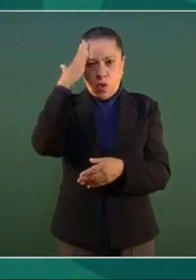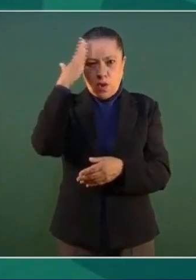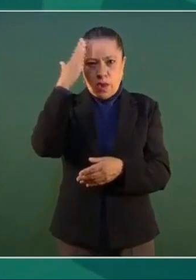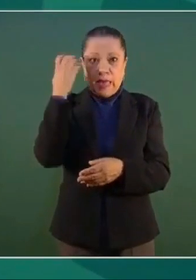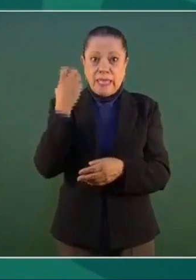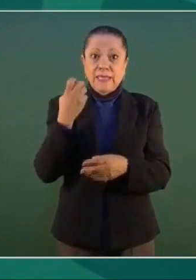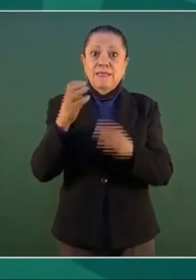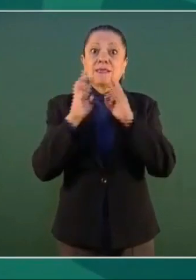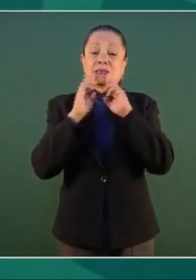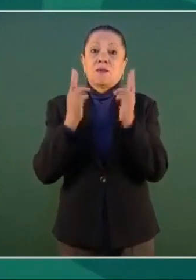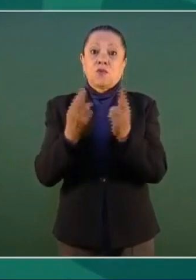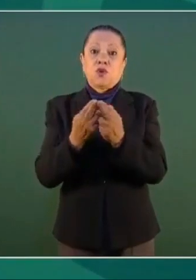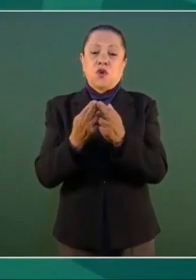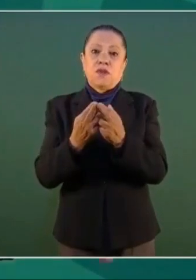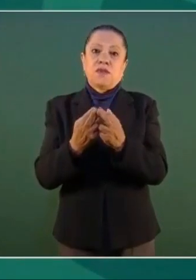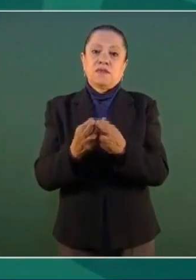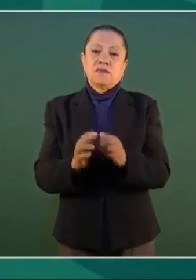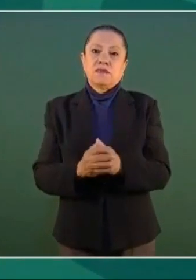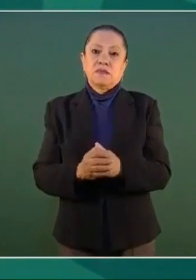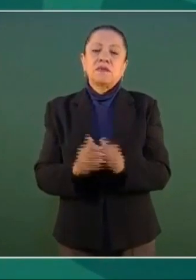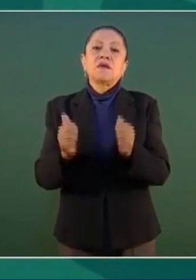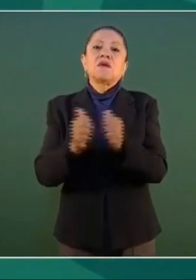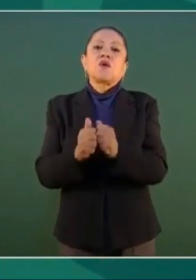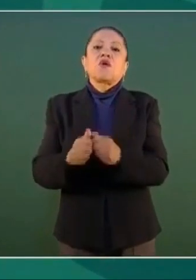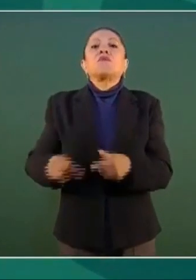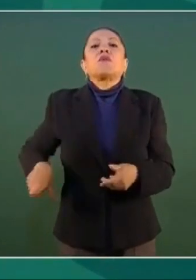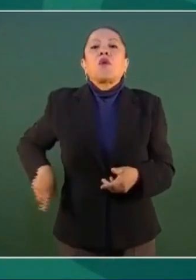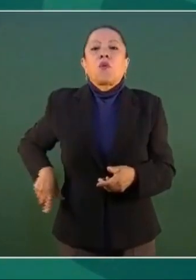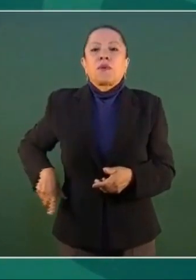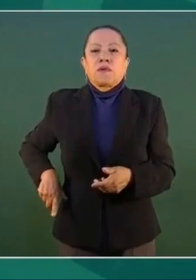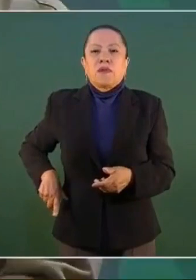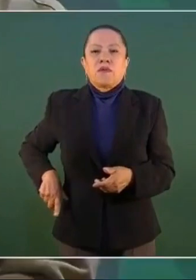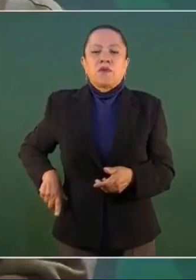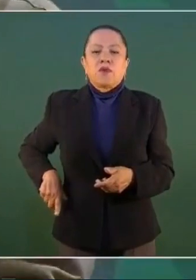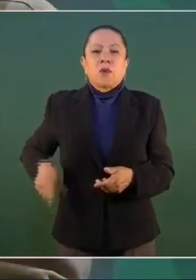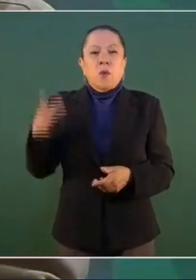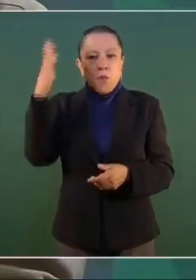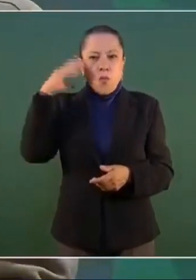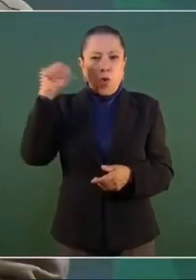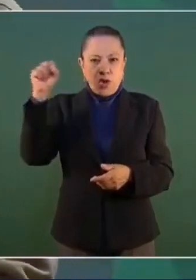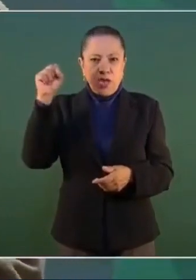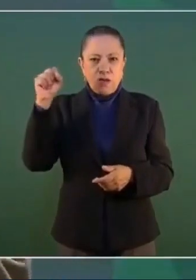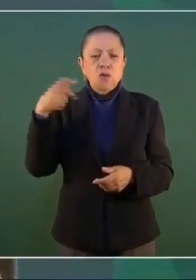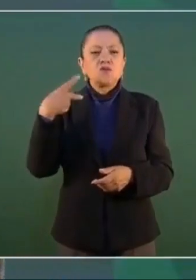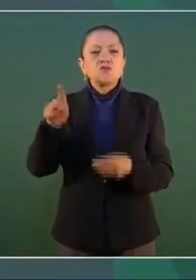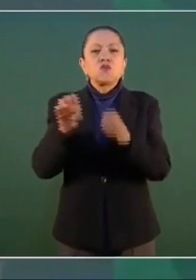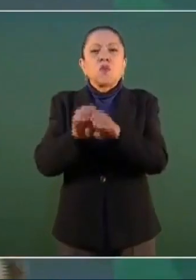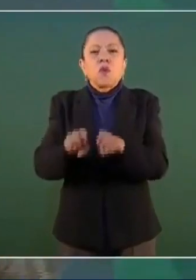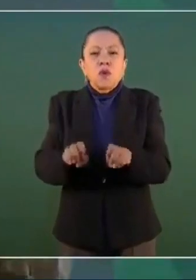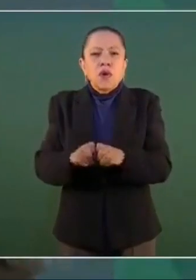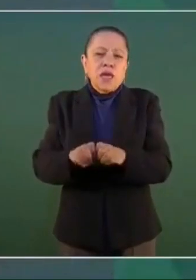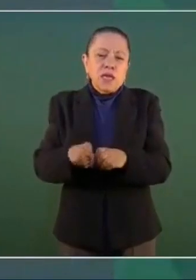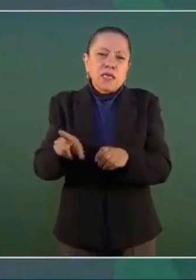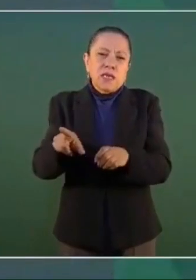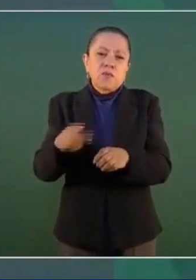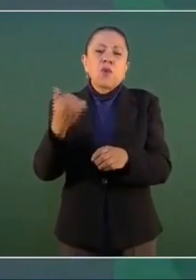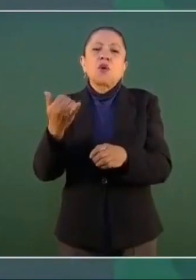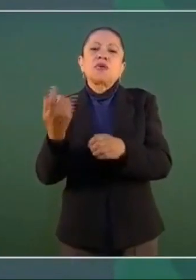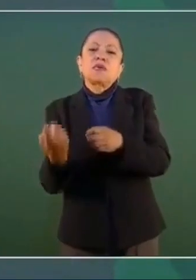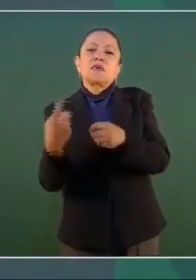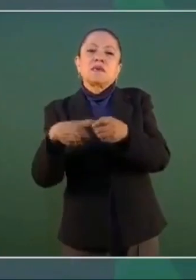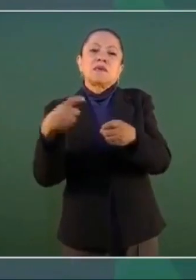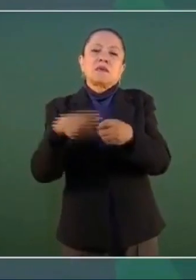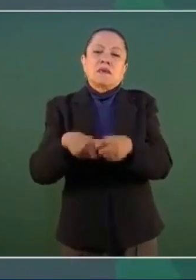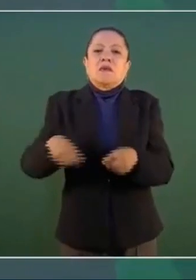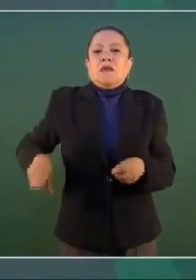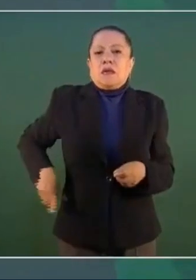con el gobernador de Morelos, con su equipo y con miembros del